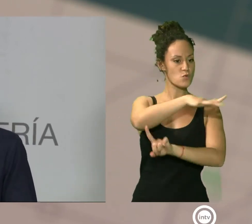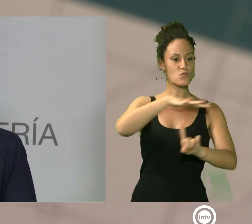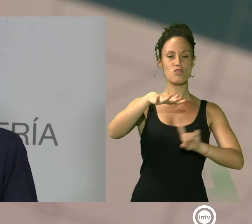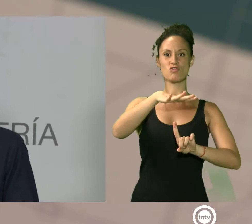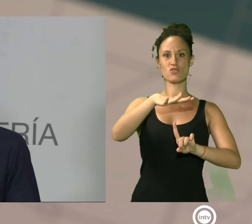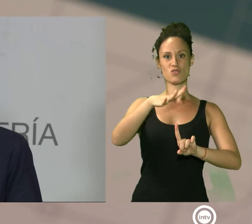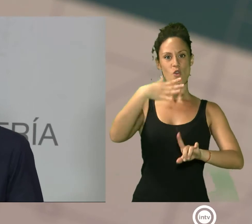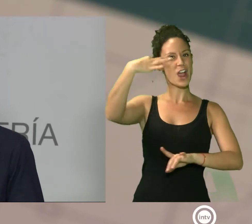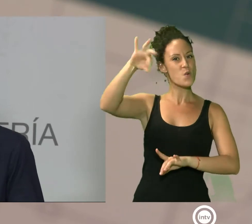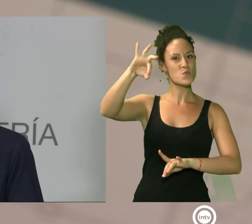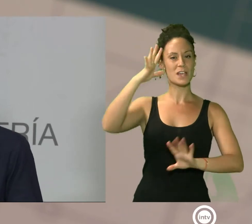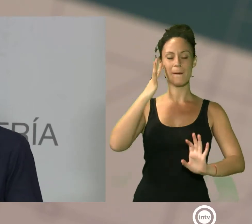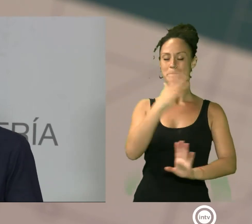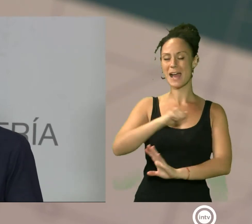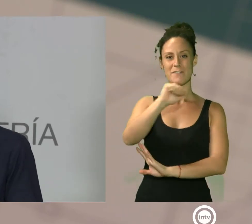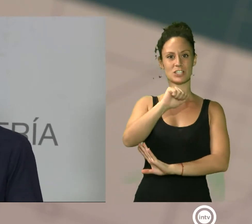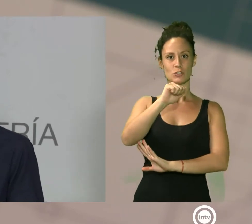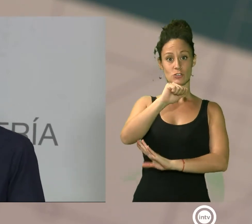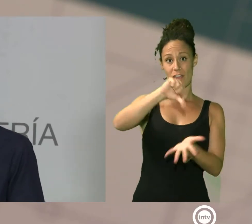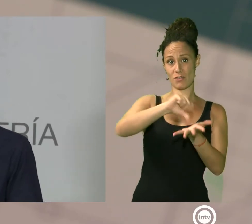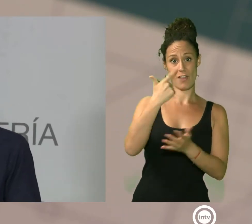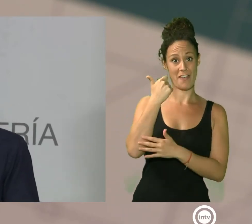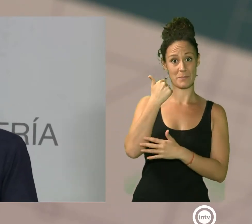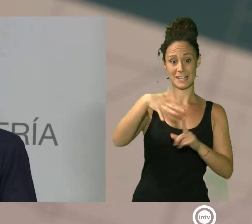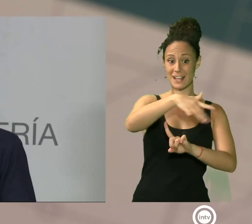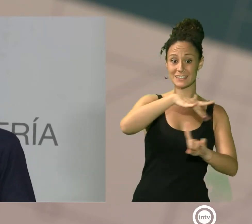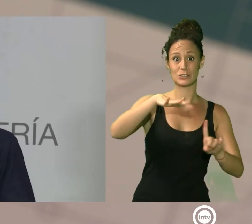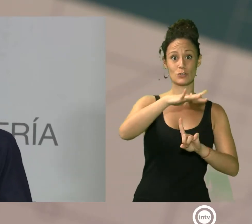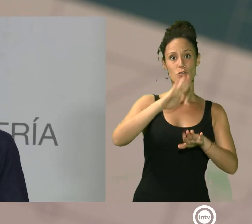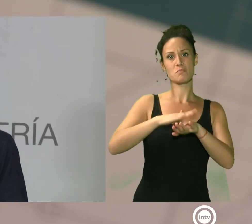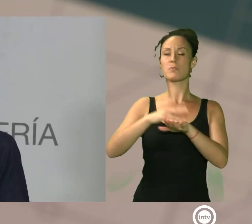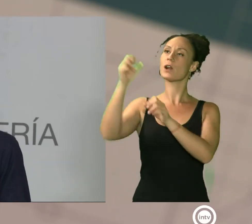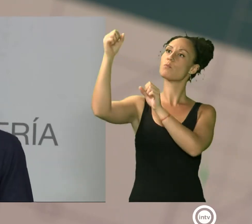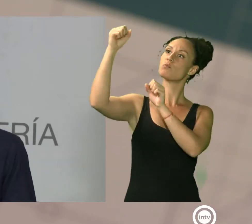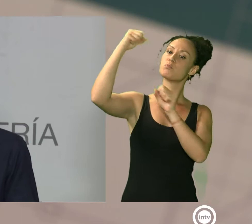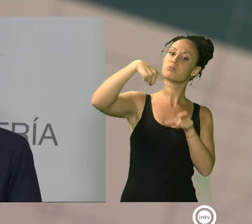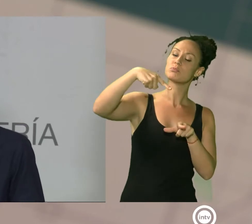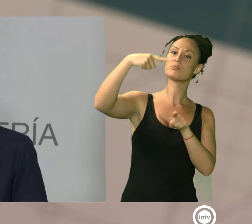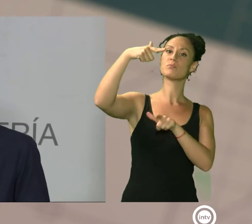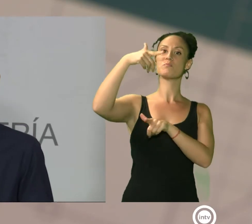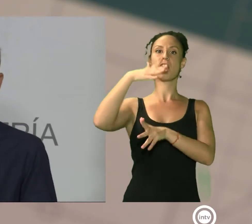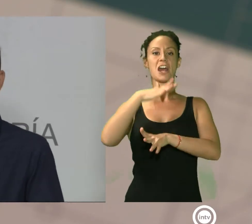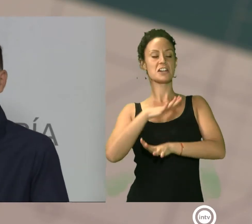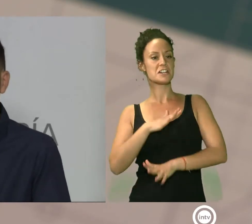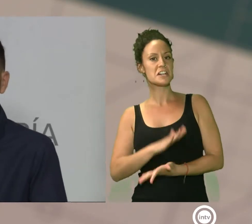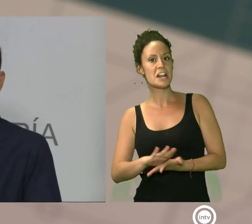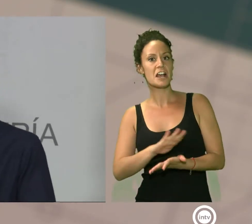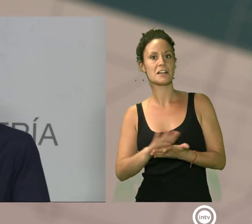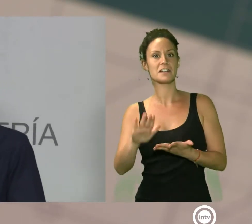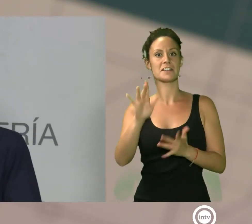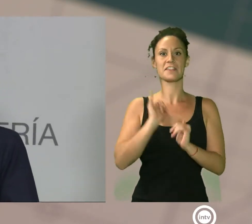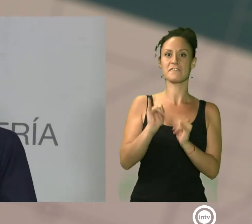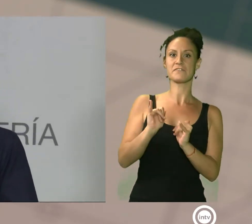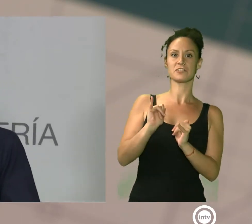como es la ciudad de Almería y su entorno para que aquí puedan venir a relajarse, a disfrutar y a conocer un paraíso